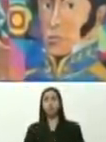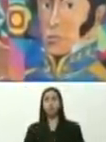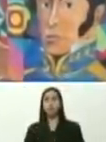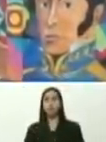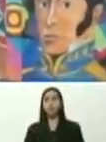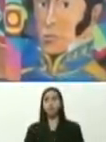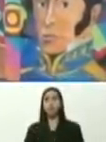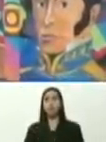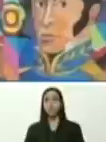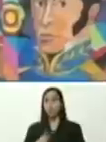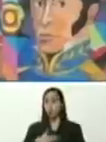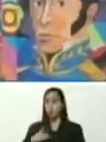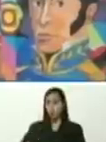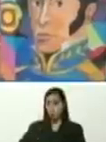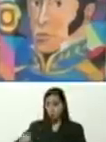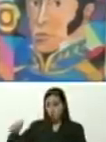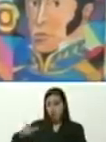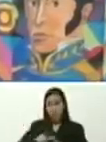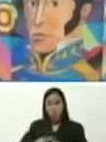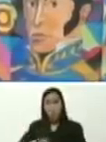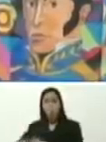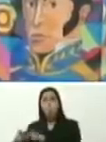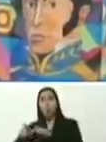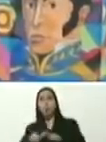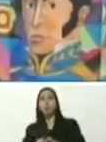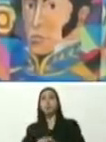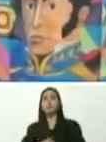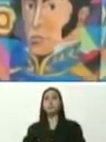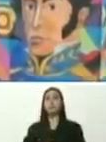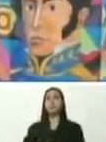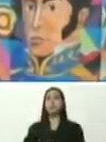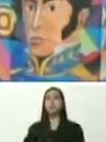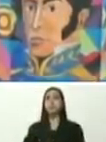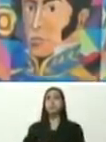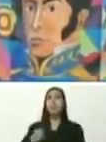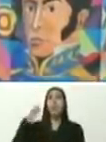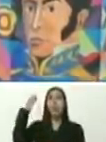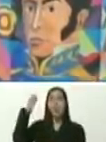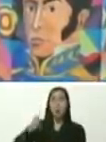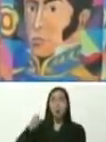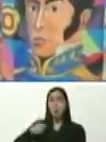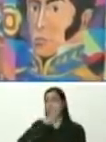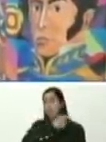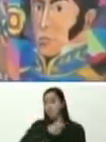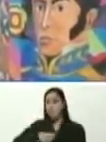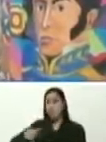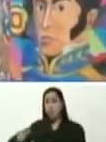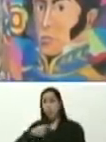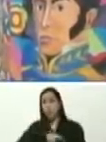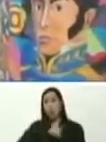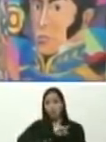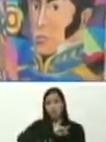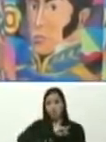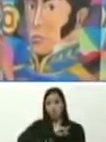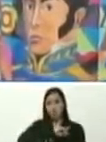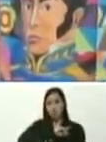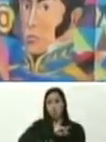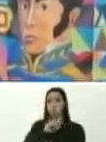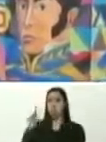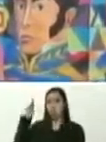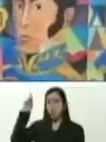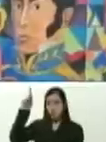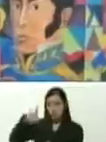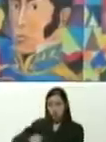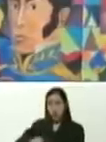yo crecí, un lugar, donde, era migración europea, donde yo crecí, muchachos, en San Pedro,